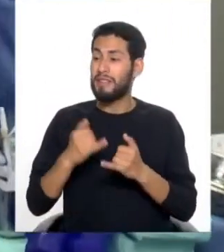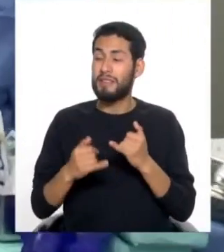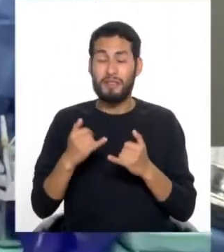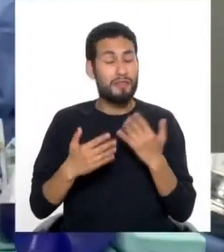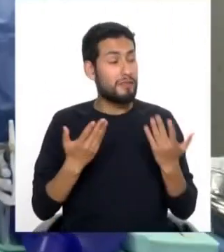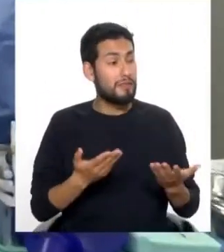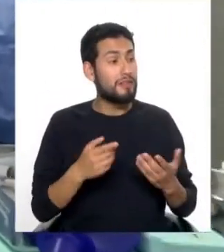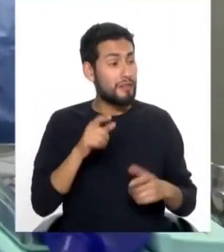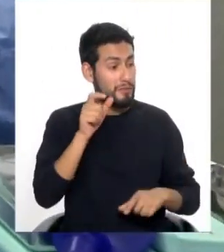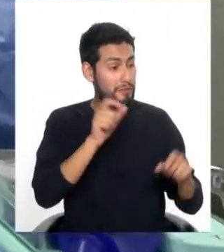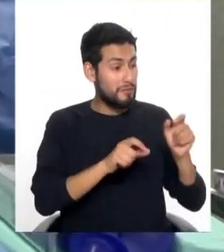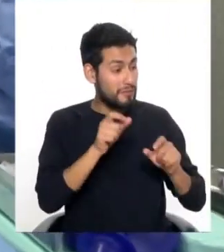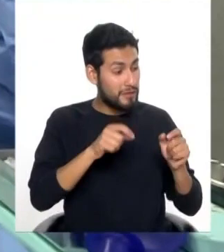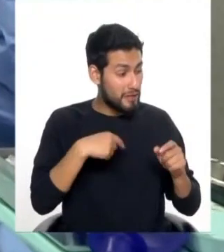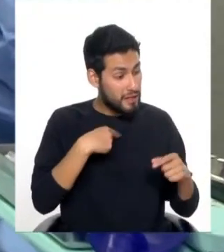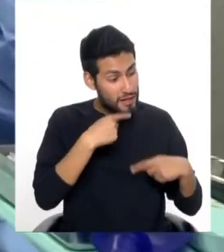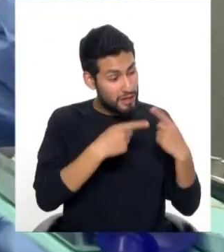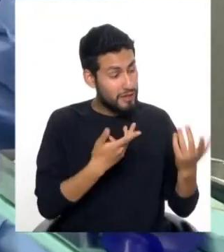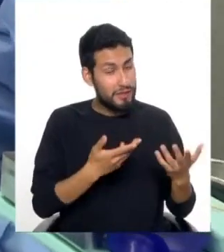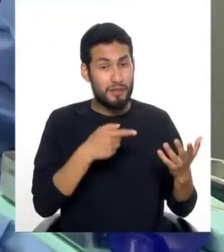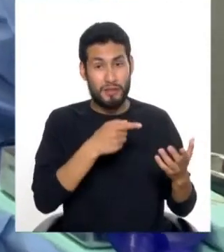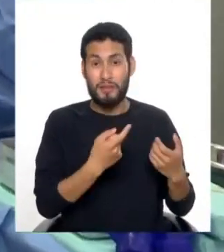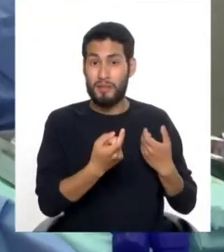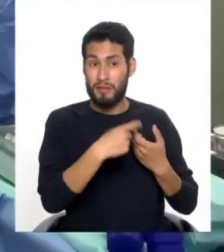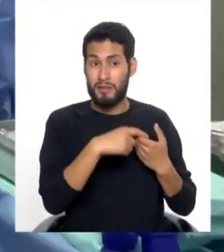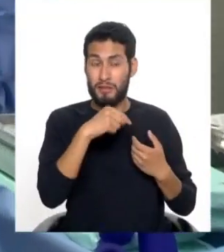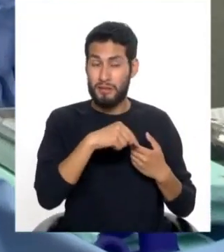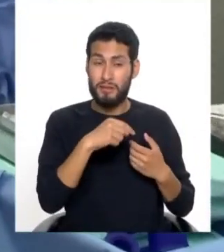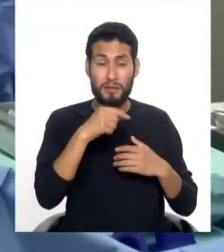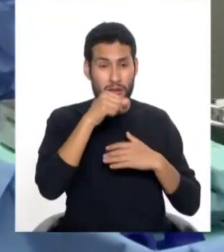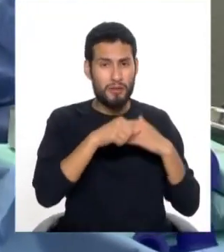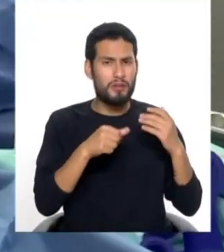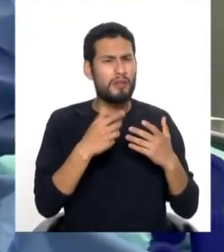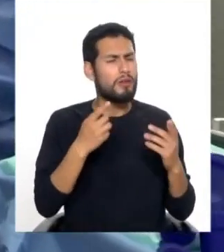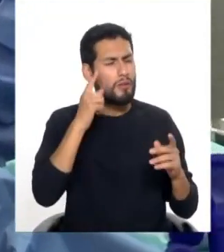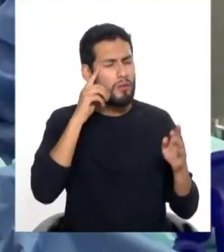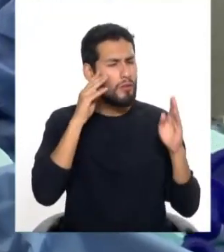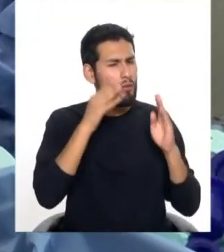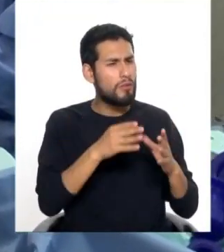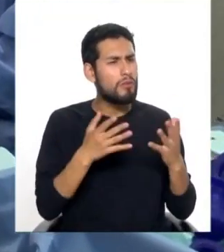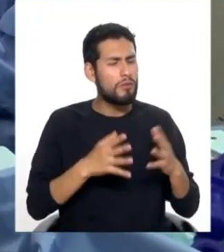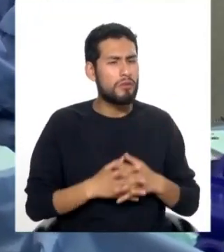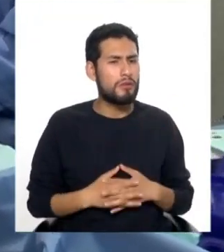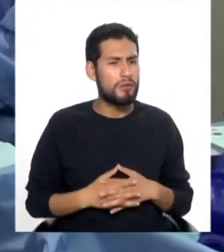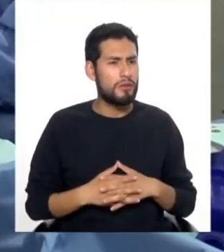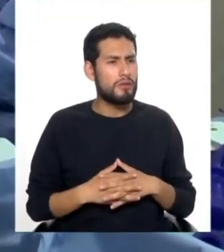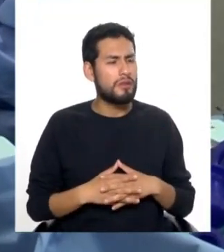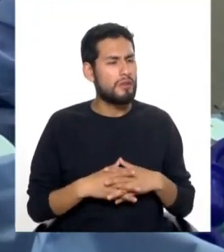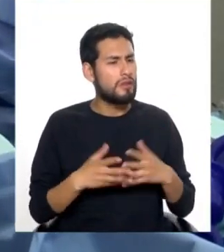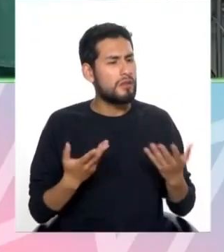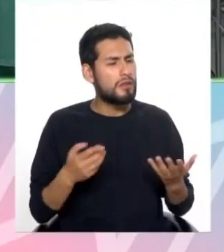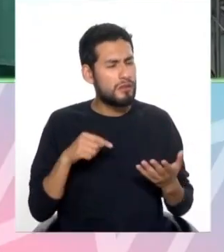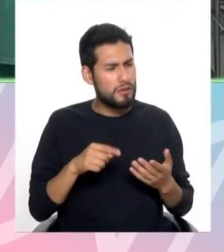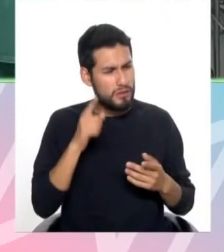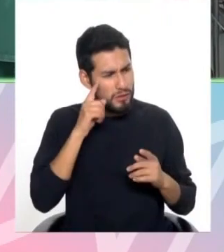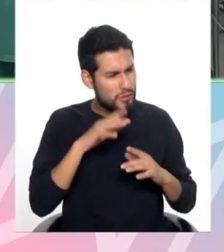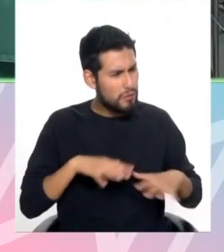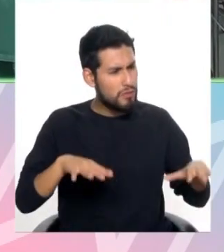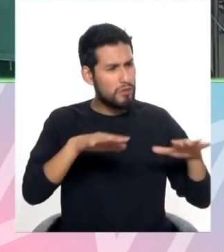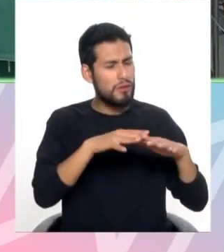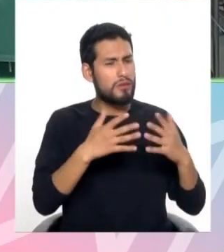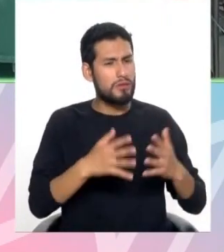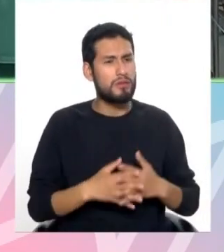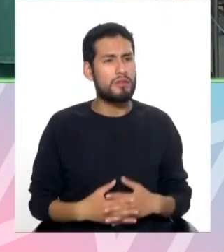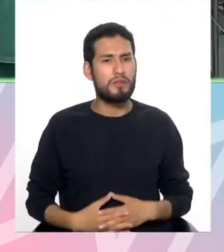tenemos personas aquí que están participando de esta intervención. ¿Cuál es el equipo multidisciplinario que se despliega para asegurar el